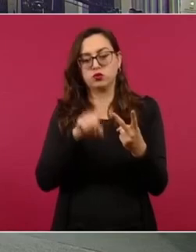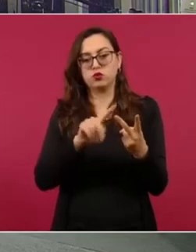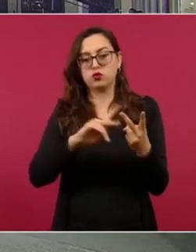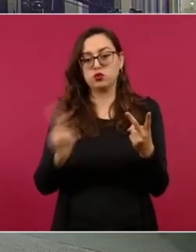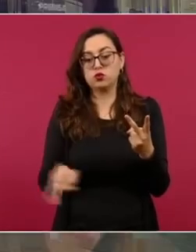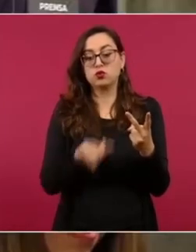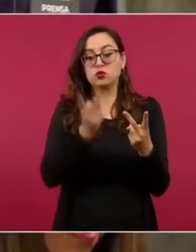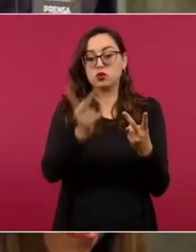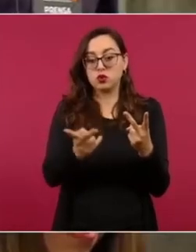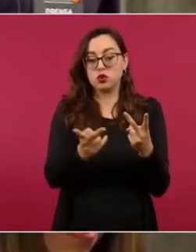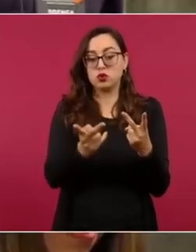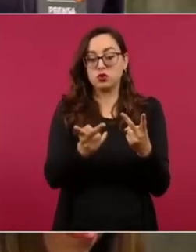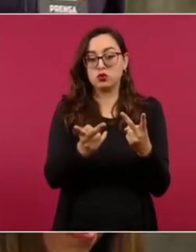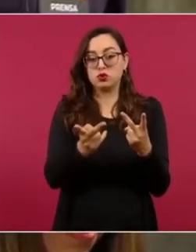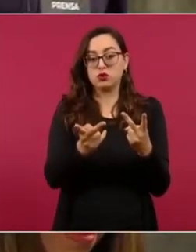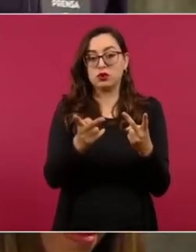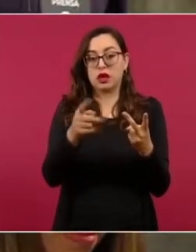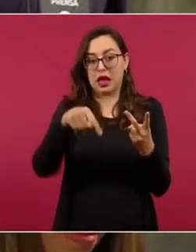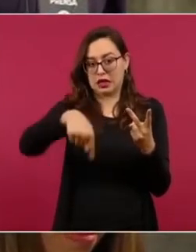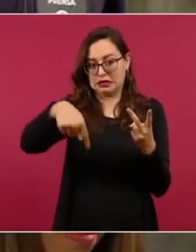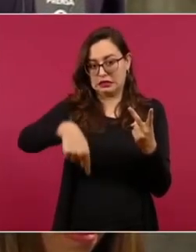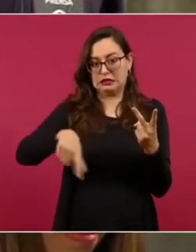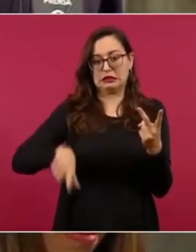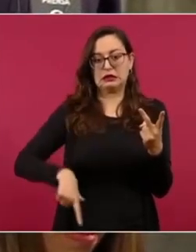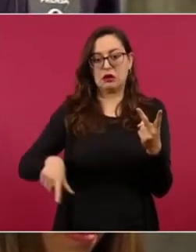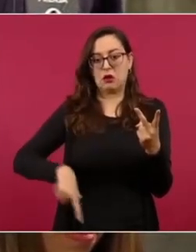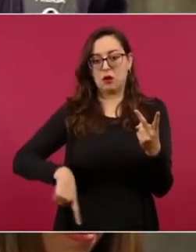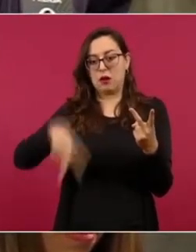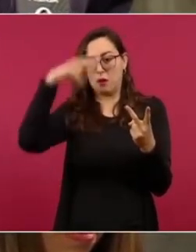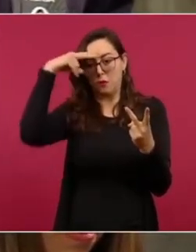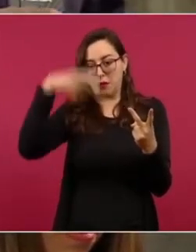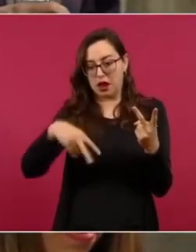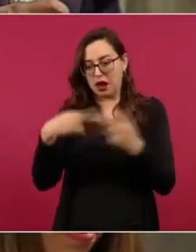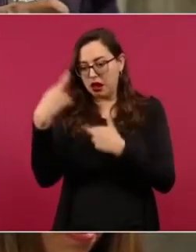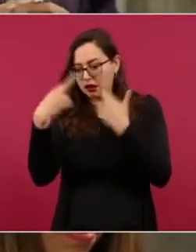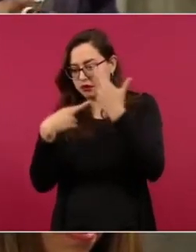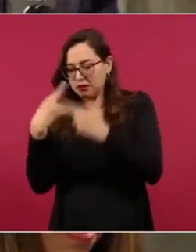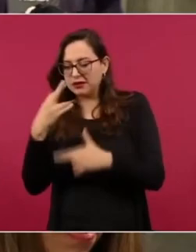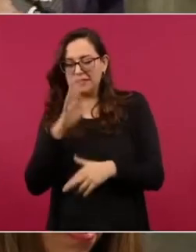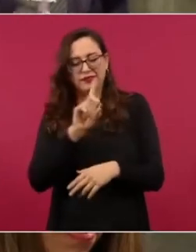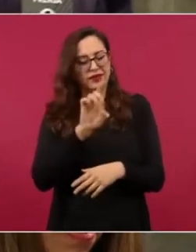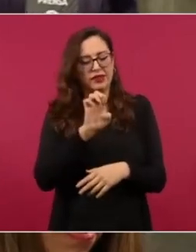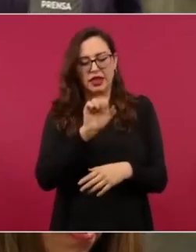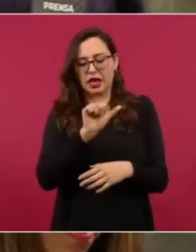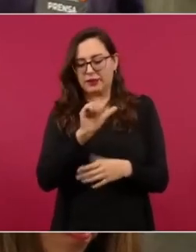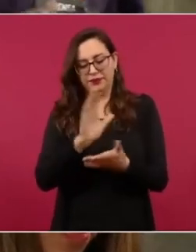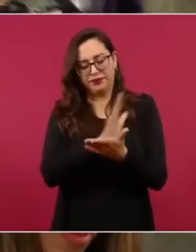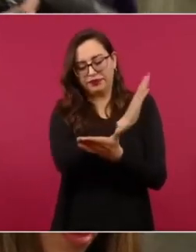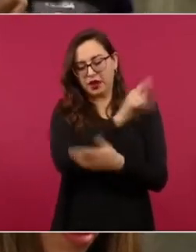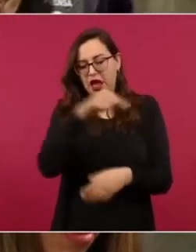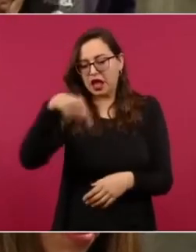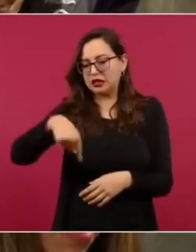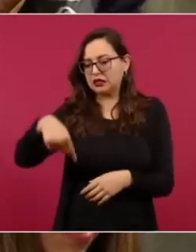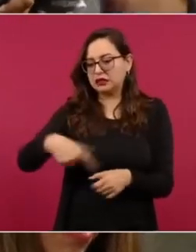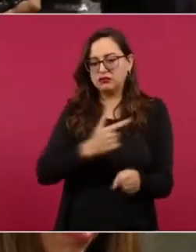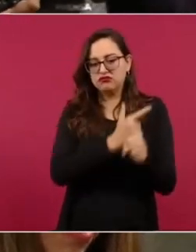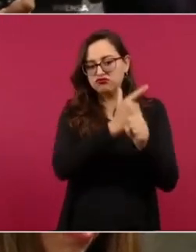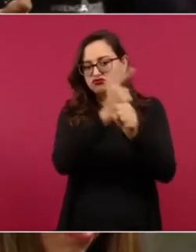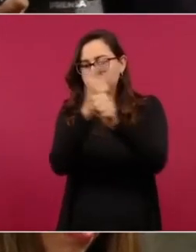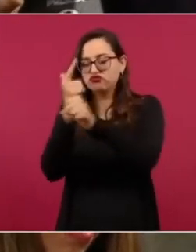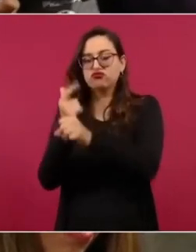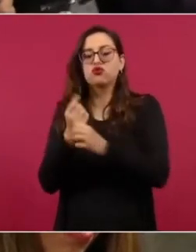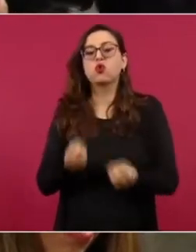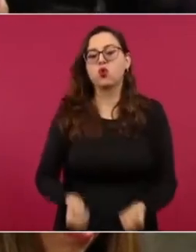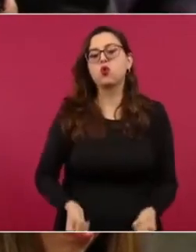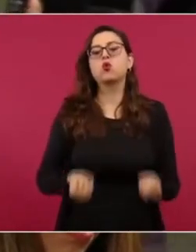en esta revisión que hace el propio gobierno mexicano, independientemente de lo que se tenga en Estados Unidos, ¿cuál es el diagnóstico que ustedes